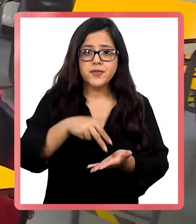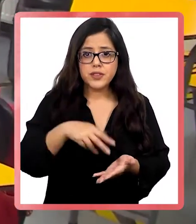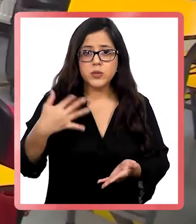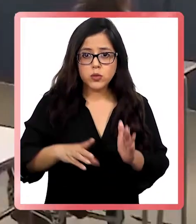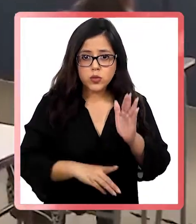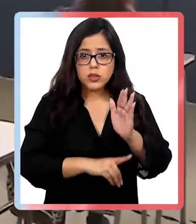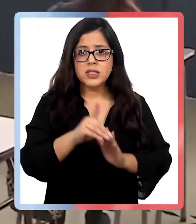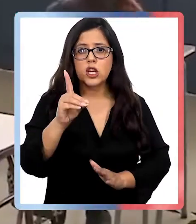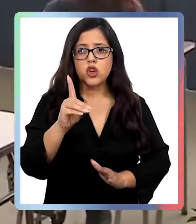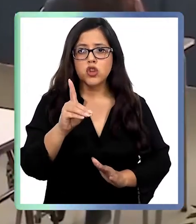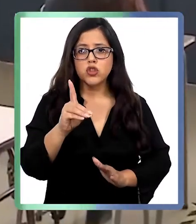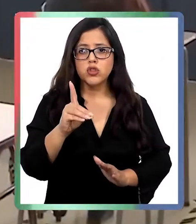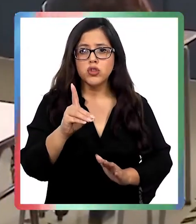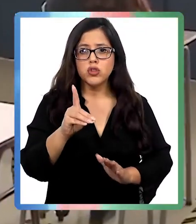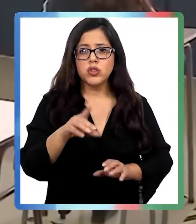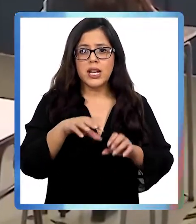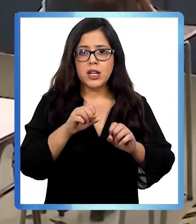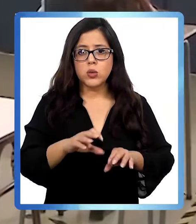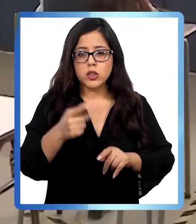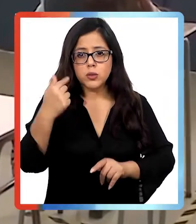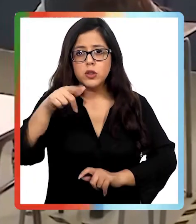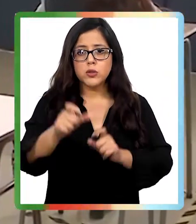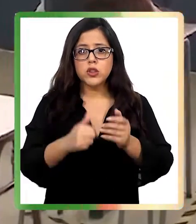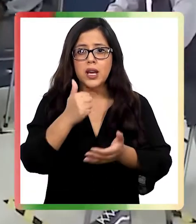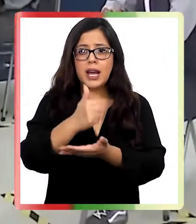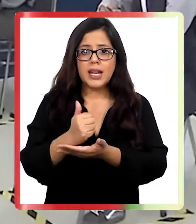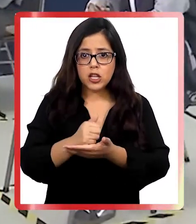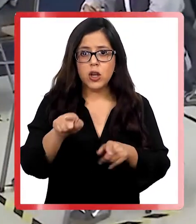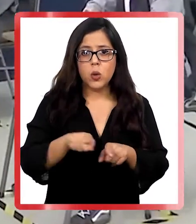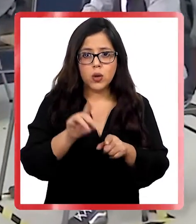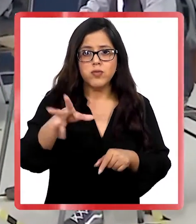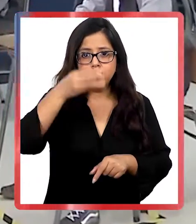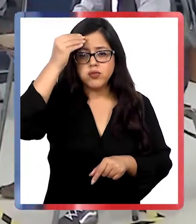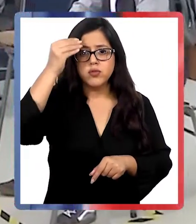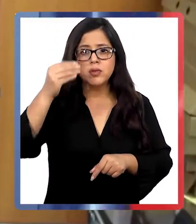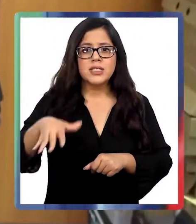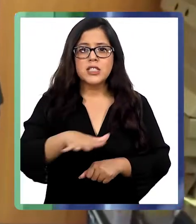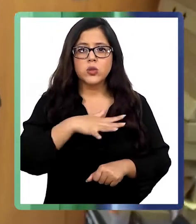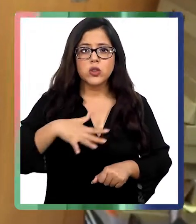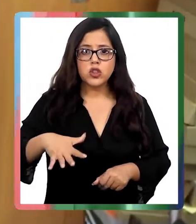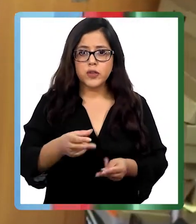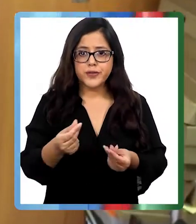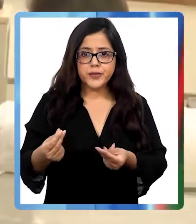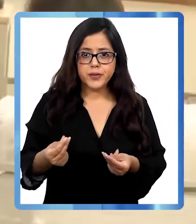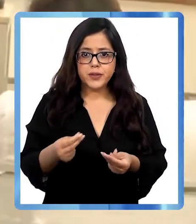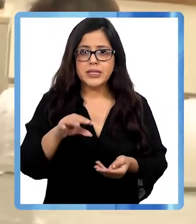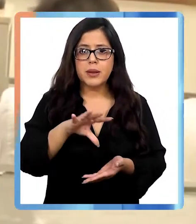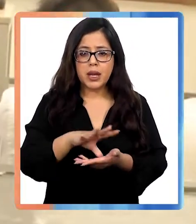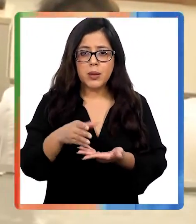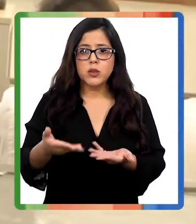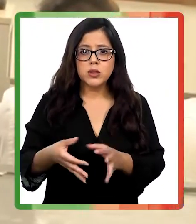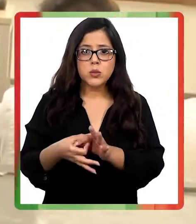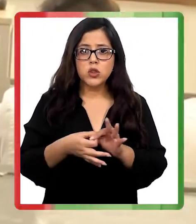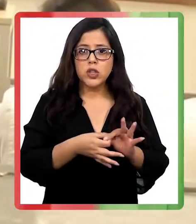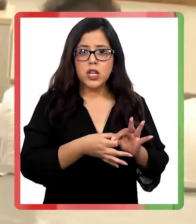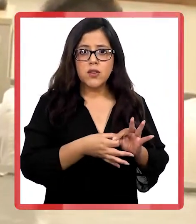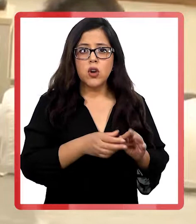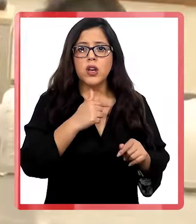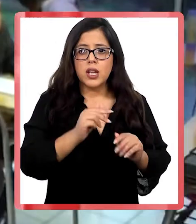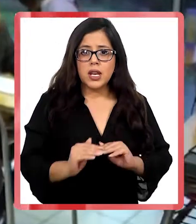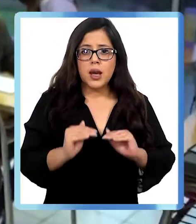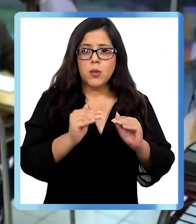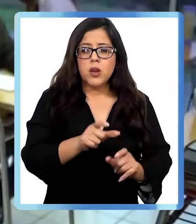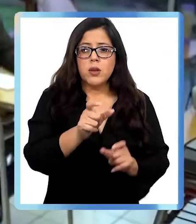académico, pero los alcaldes están tomando en cuenta la situación financiera por la que pasa el país. Por esta razón, buscan entregar apoyo a los